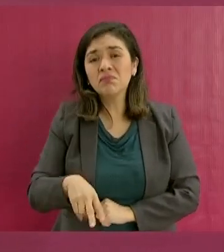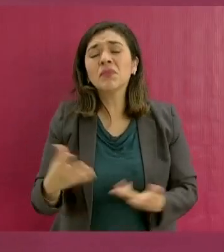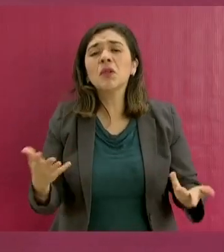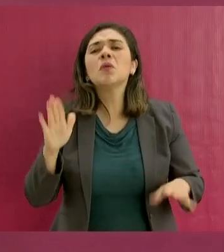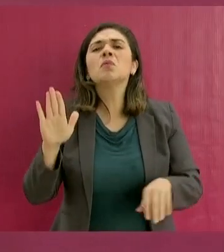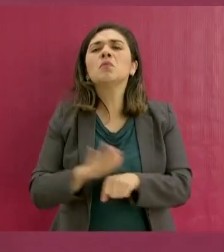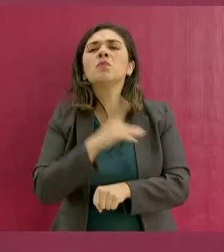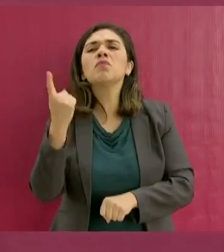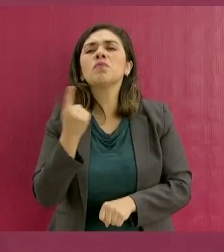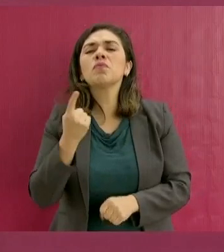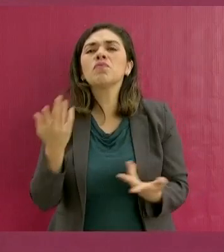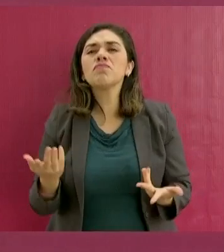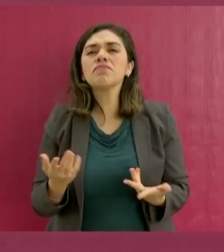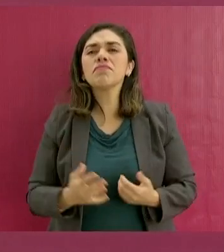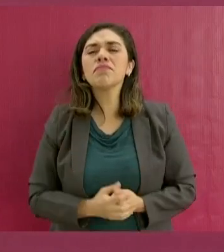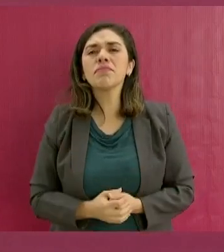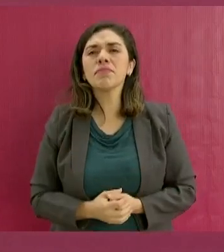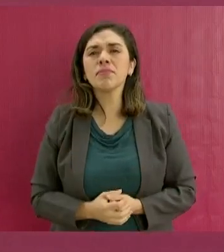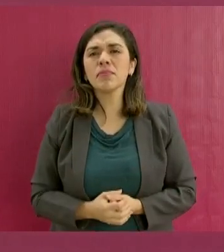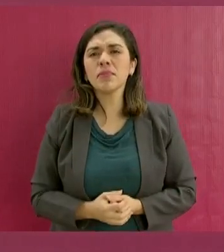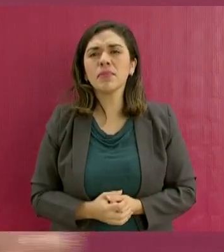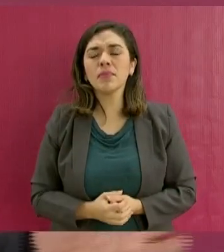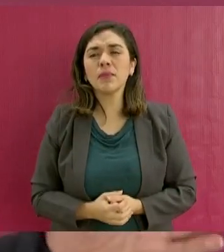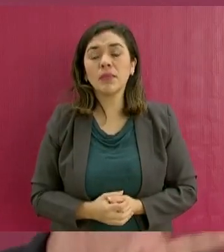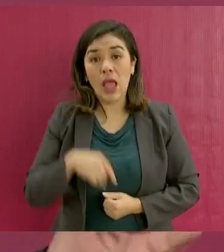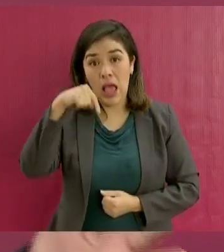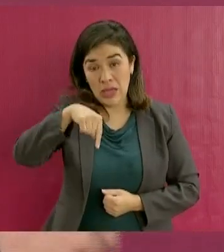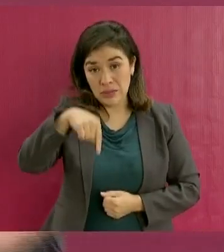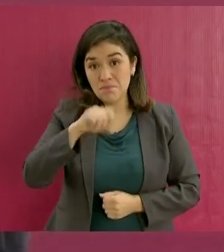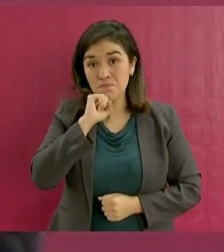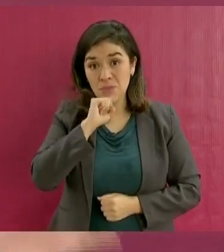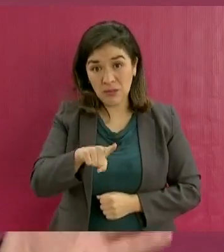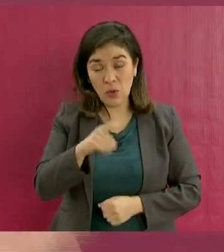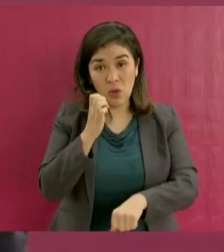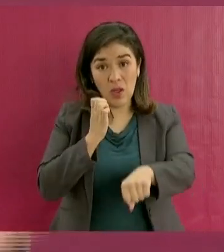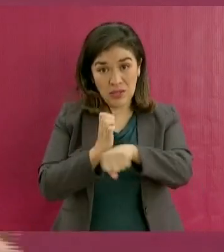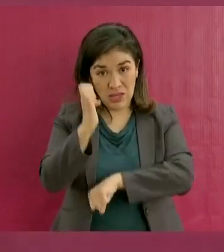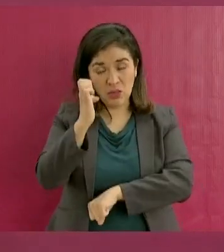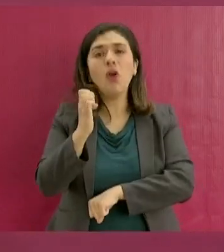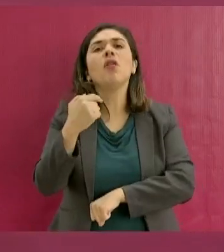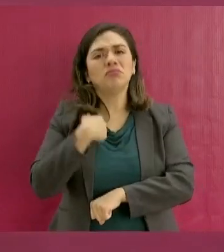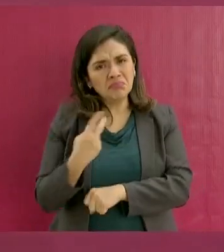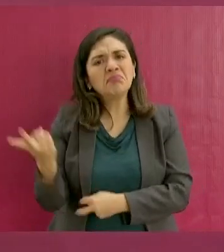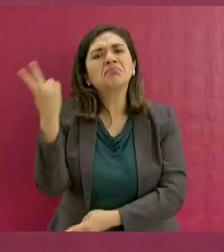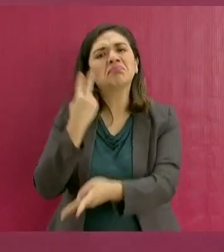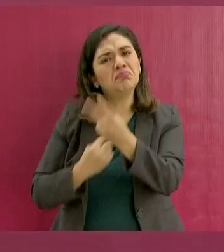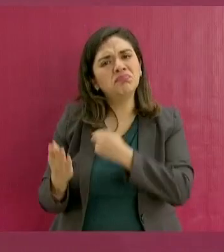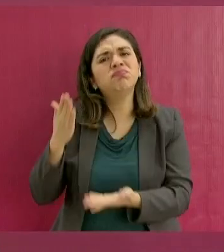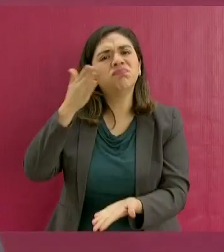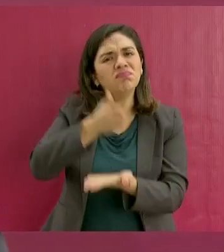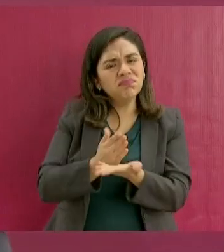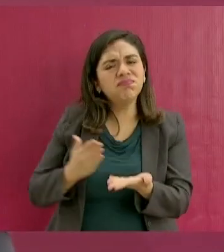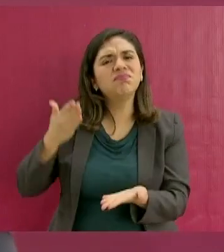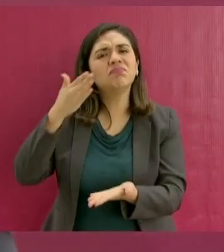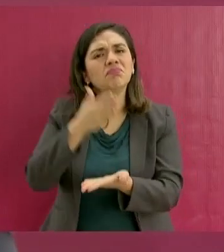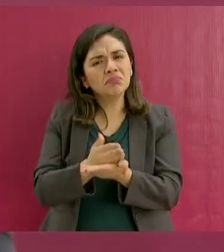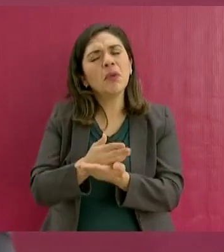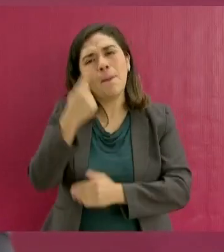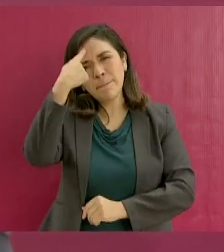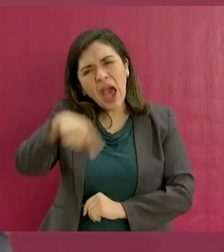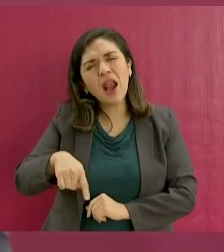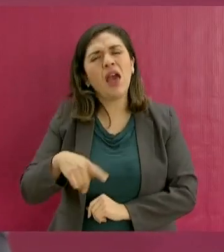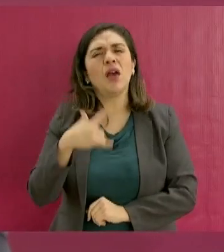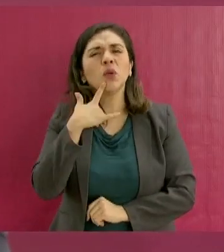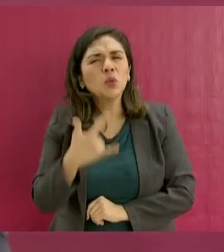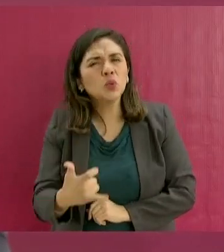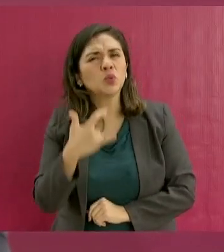aquí hemos estado luchando